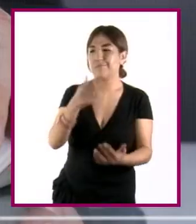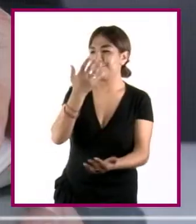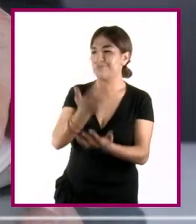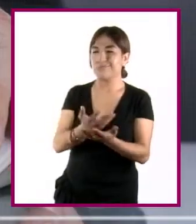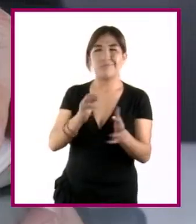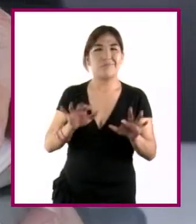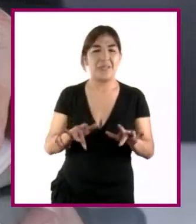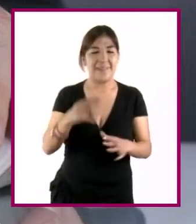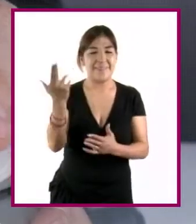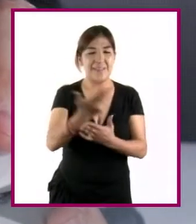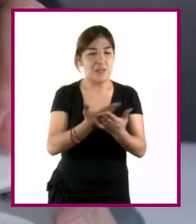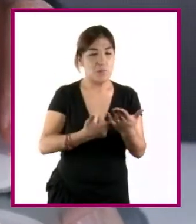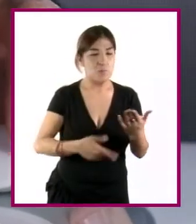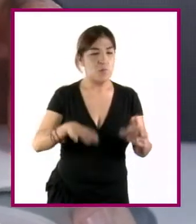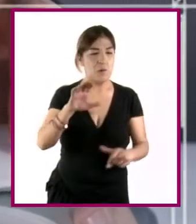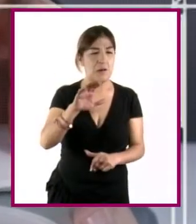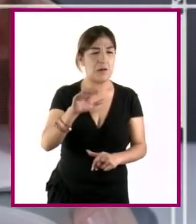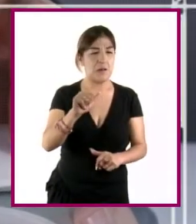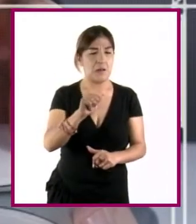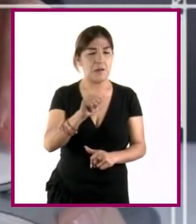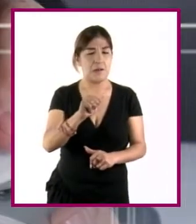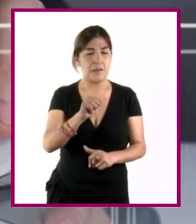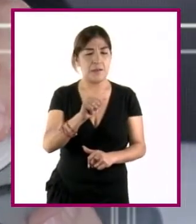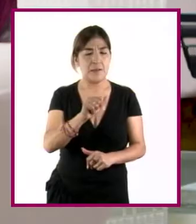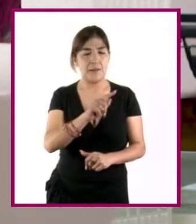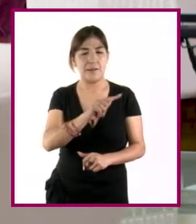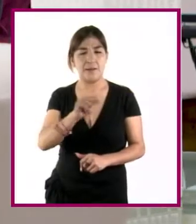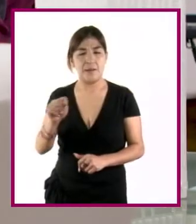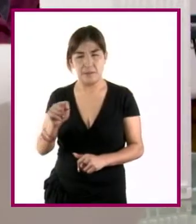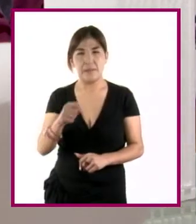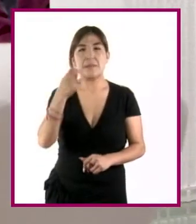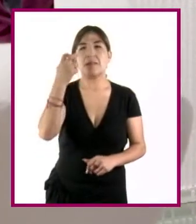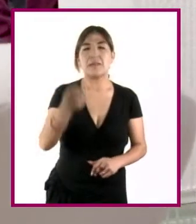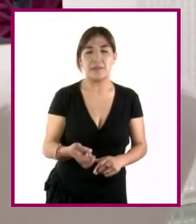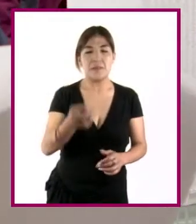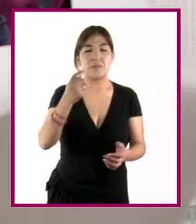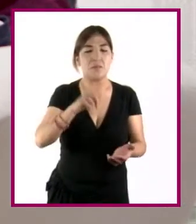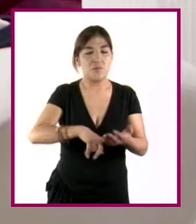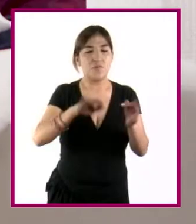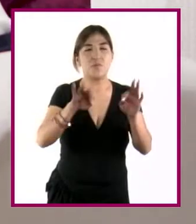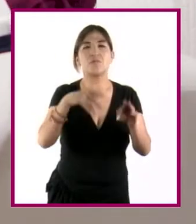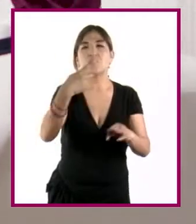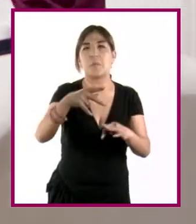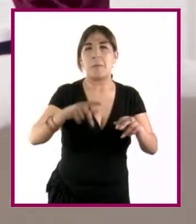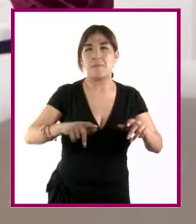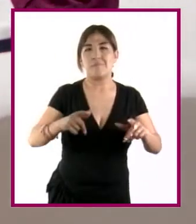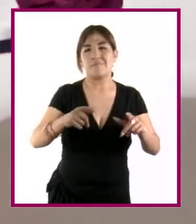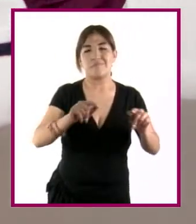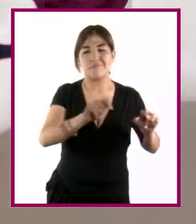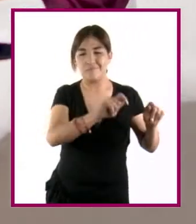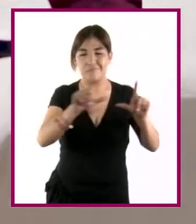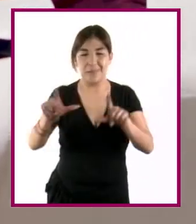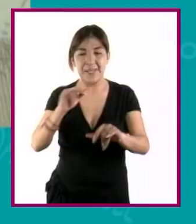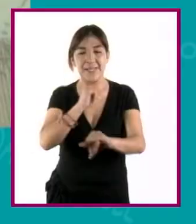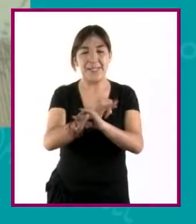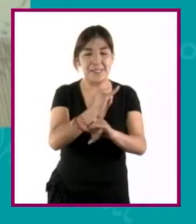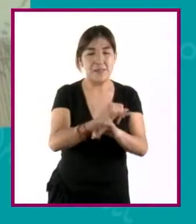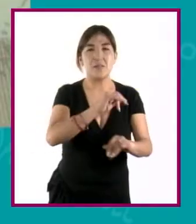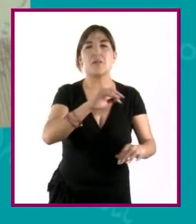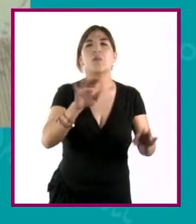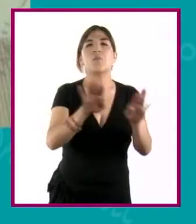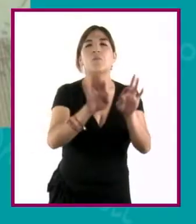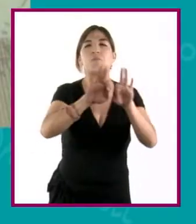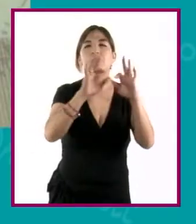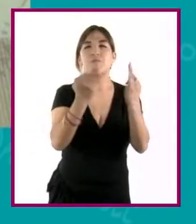dibujo CAD, que son todas estas plataformas digitales que utilizan para poder ser